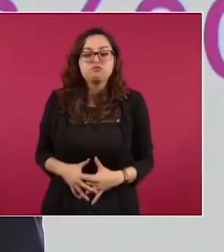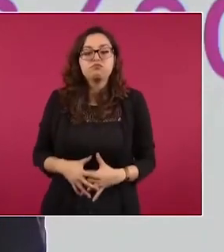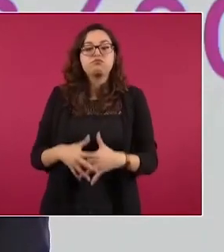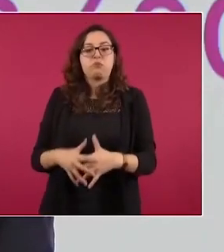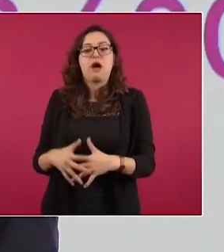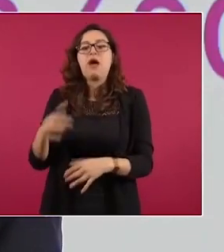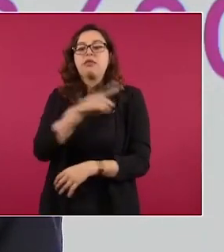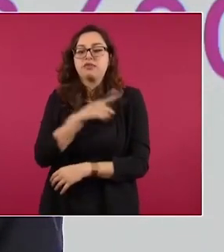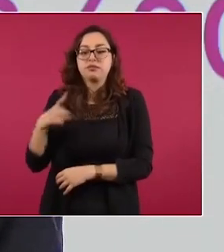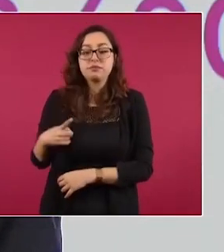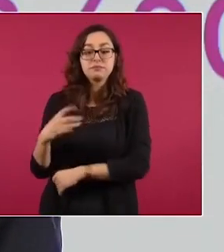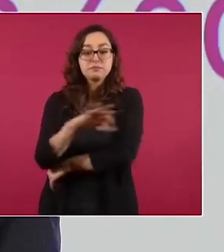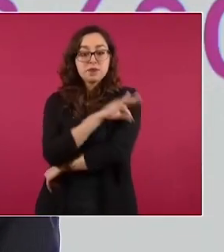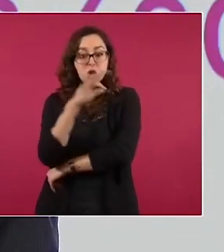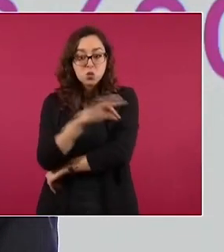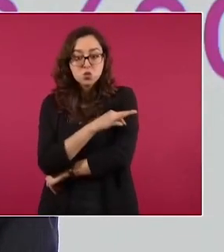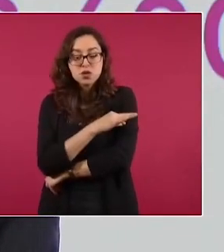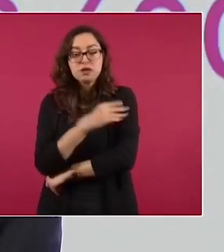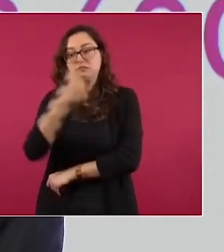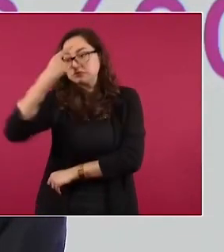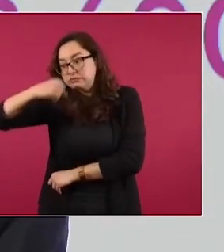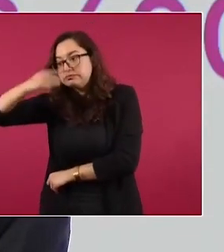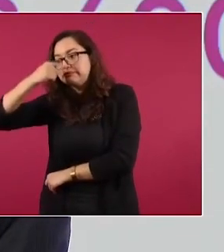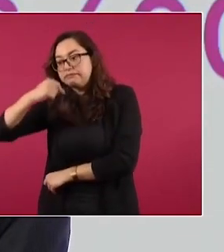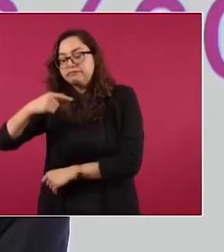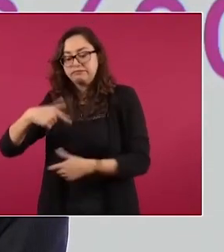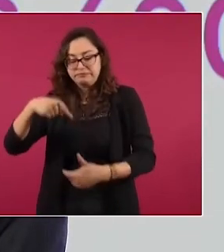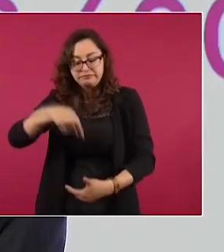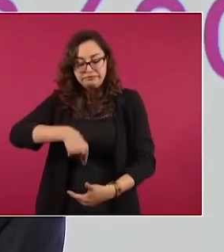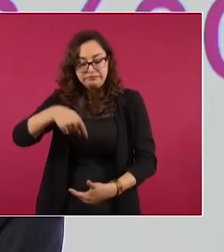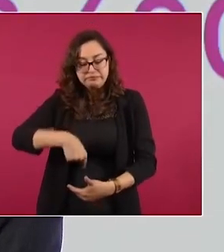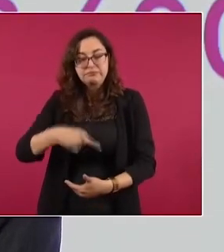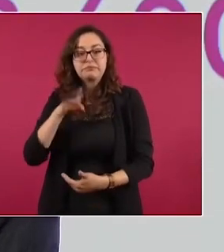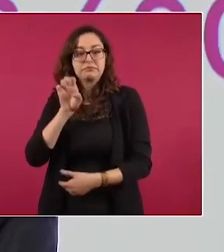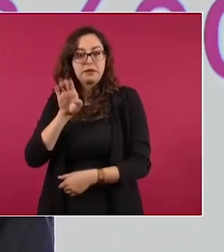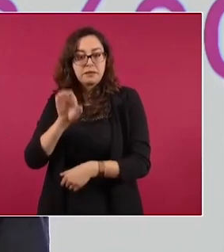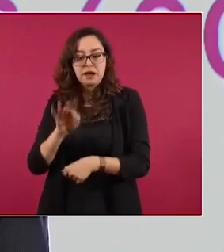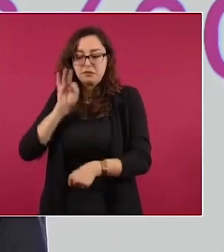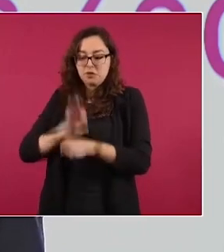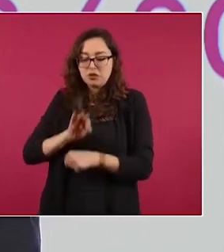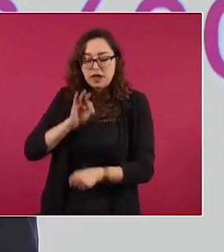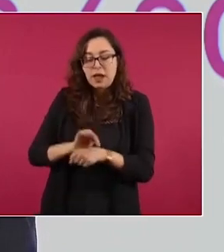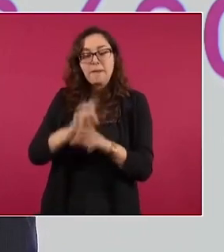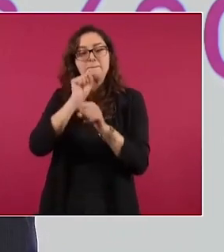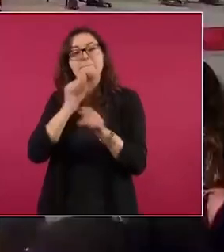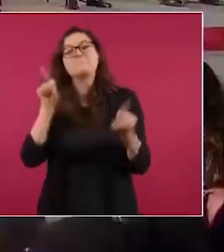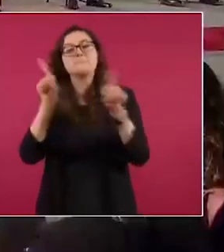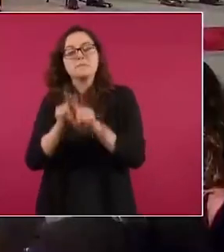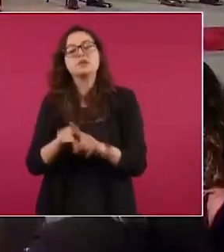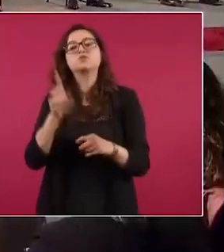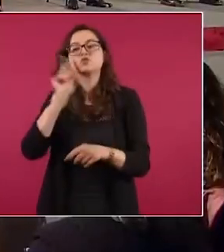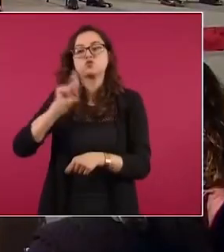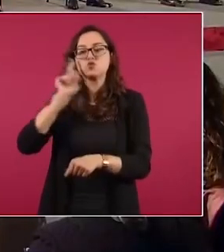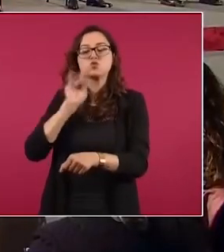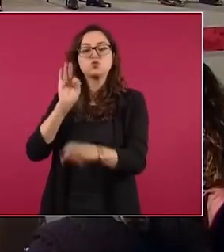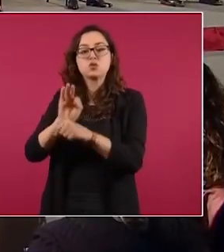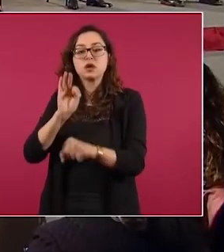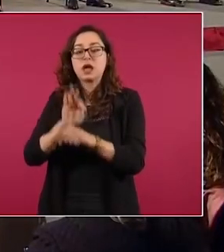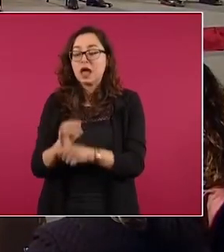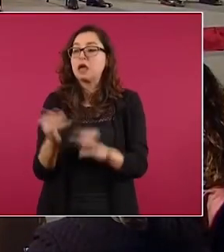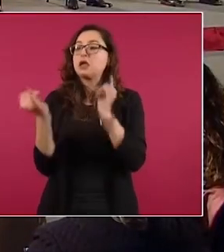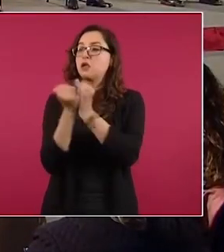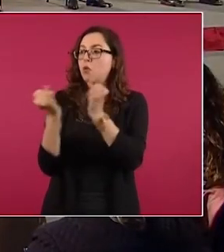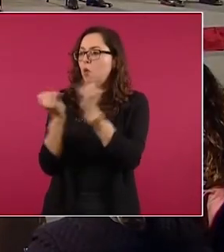influenza para protegerlas a ellas y al producto de información y también personas que tienen diversas enfermedades crónicas